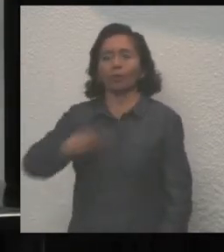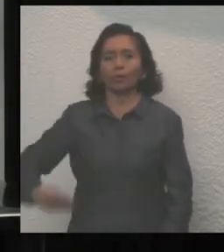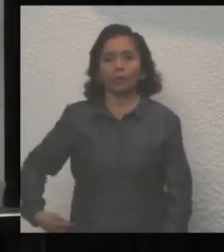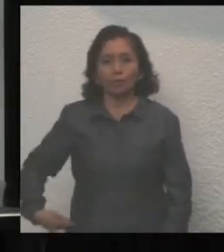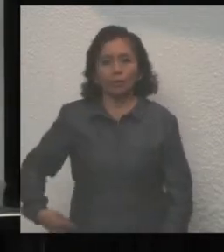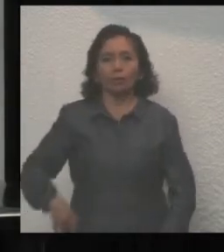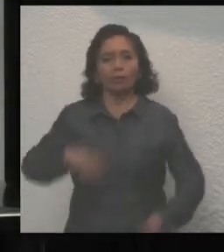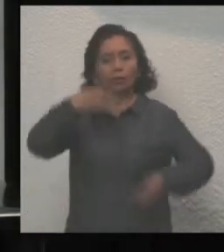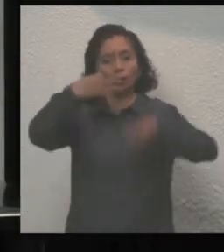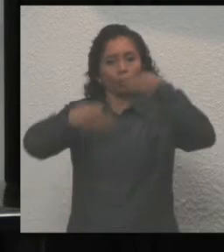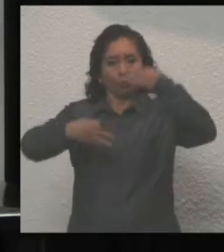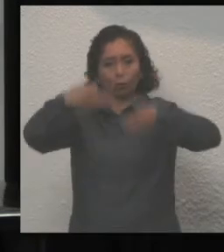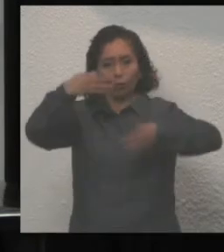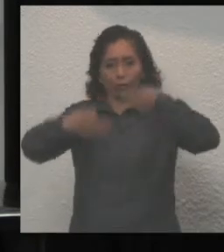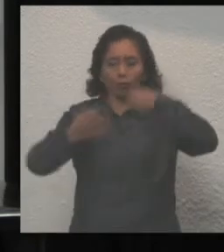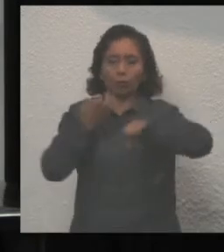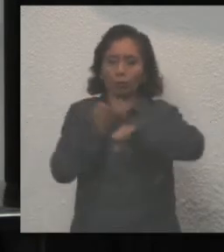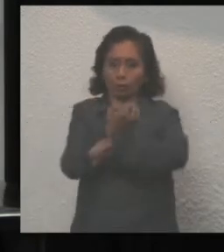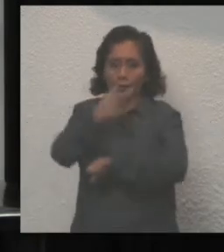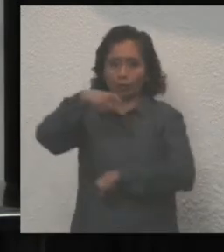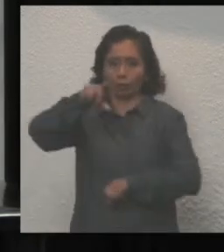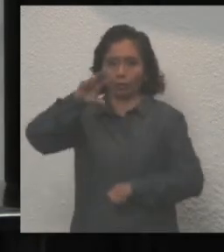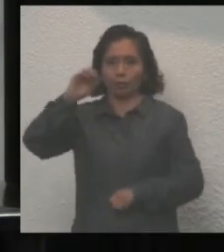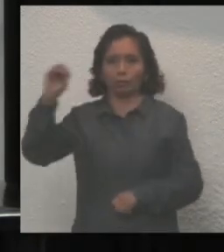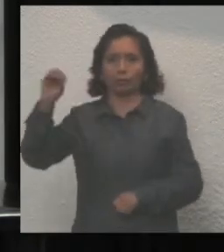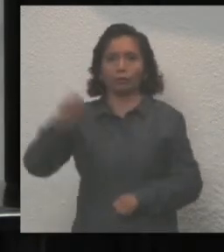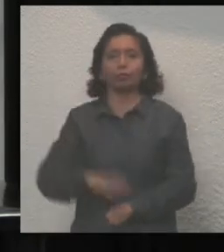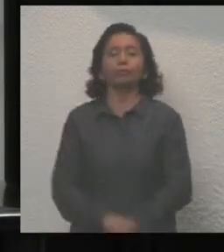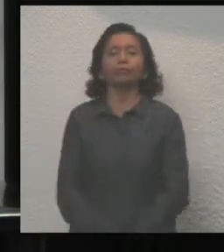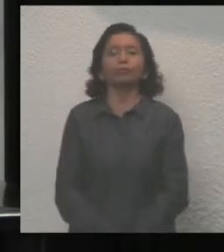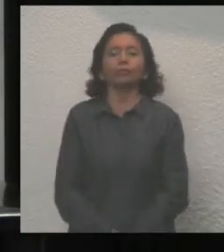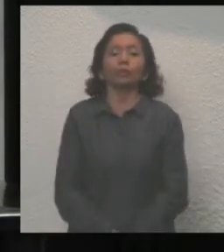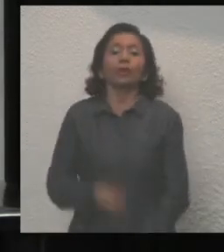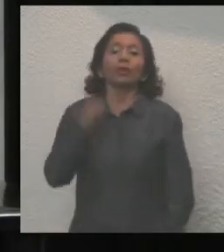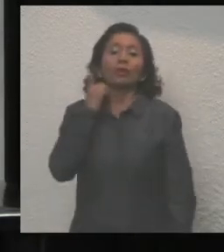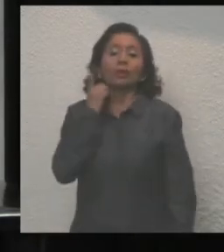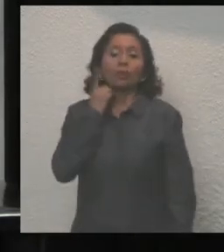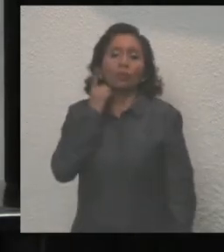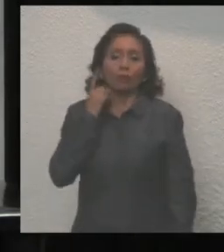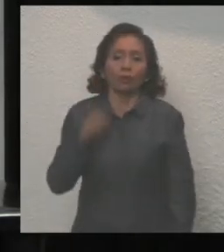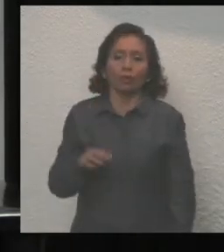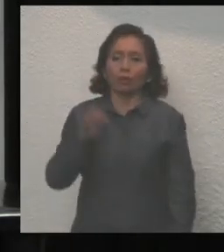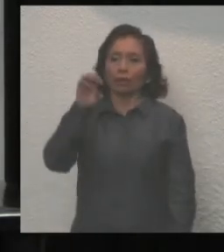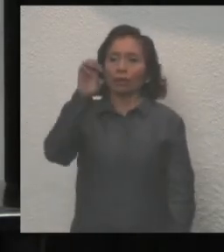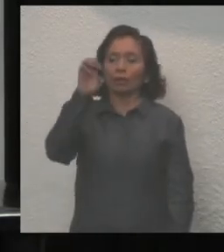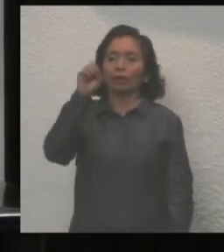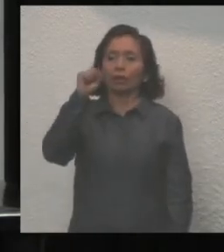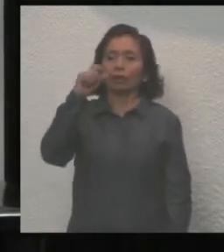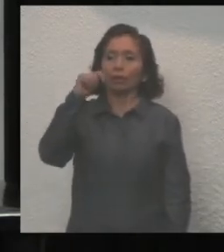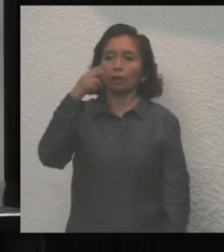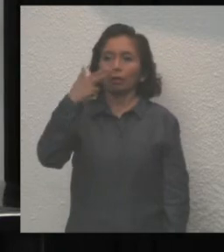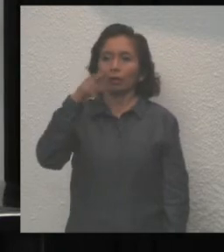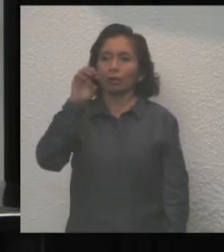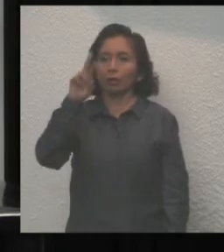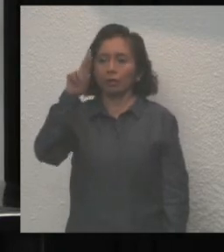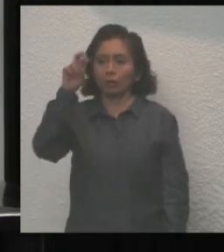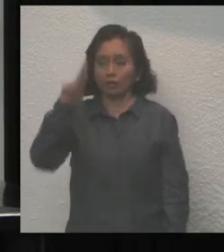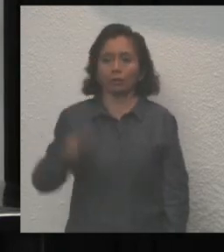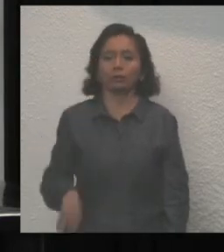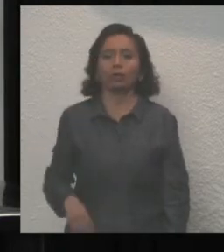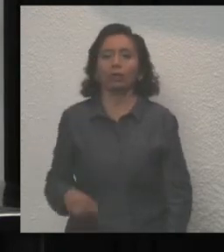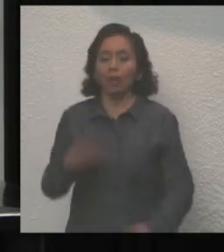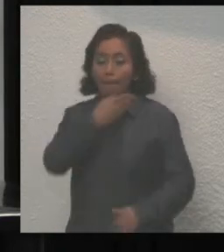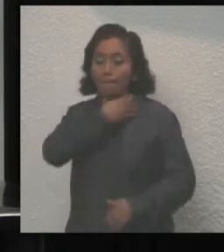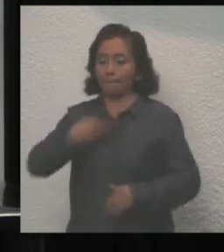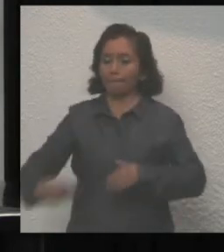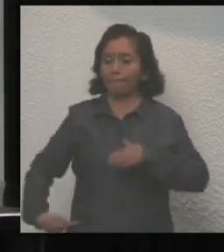Superior de Justicia del Estado de Quintana Roo. A la diputada Euterpe Alicia Gutiérrez Balazis, presidenta de la Mesa del